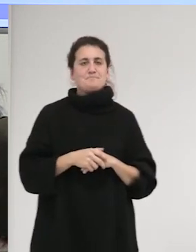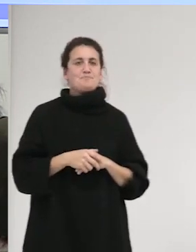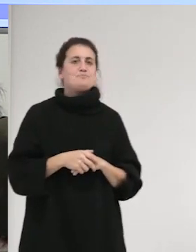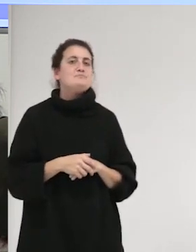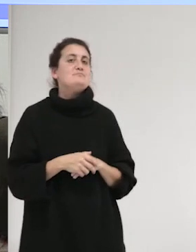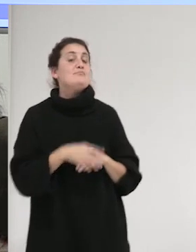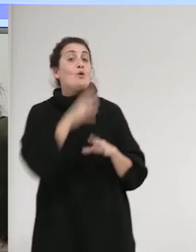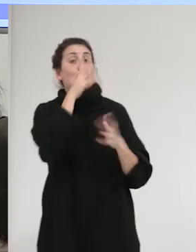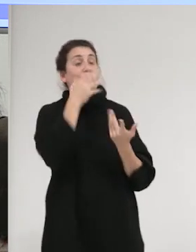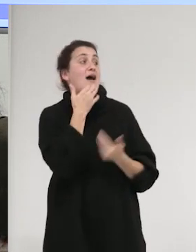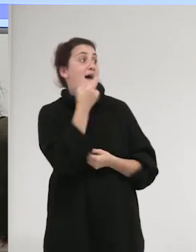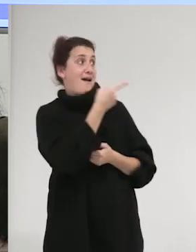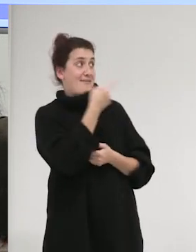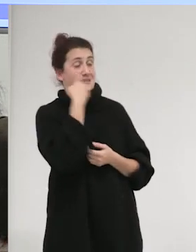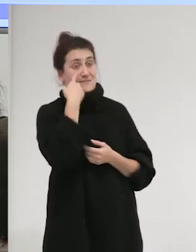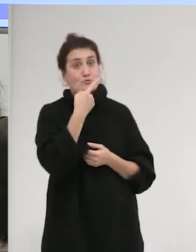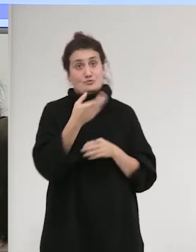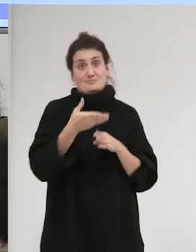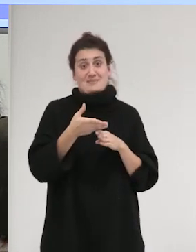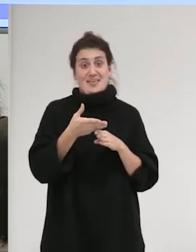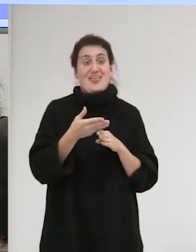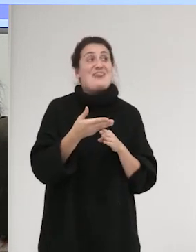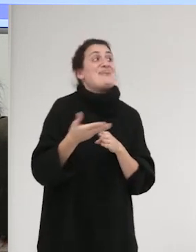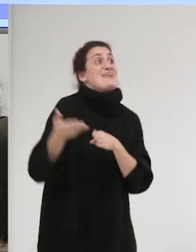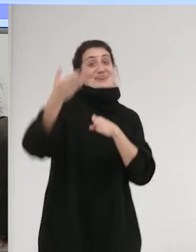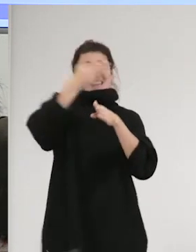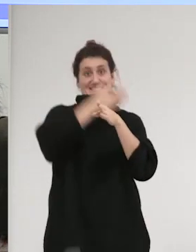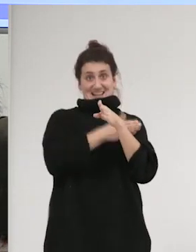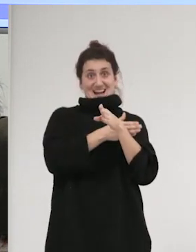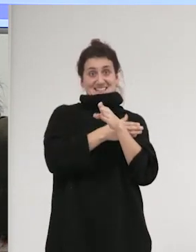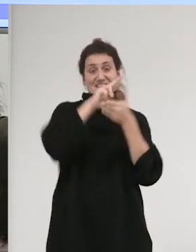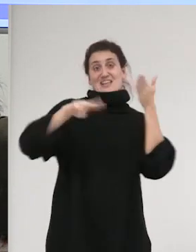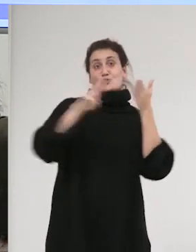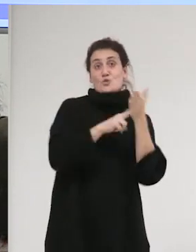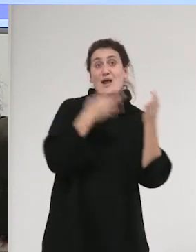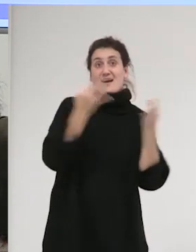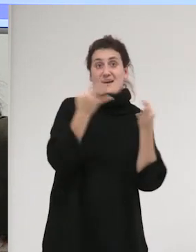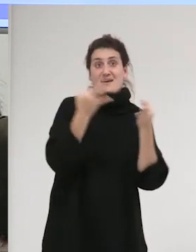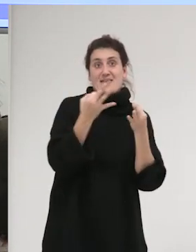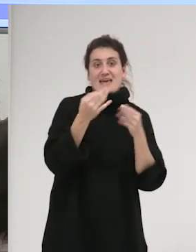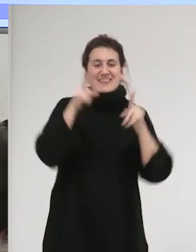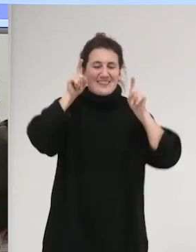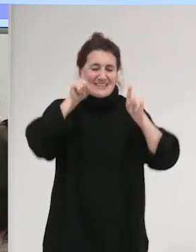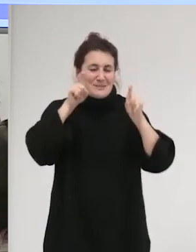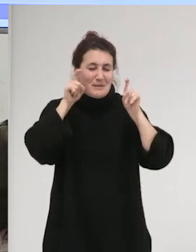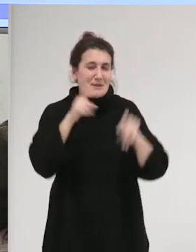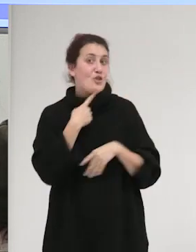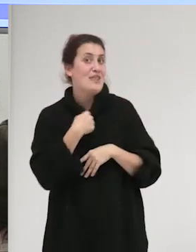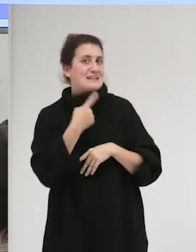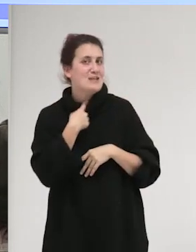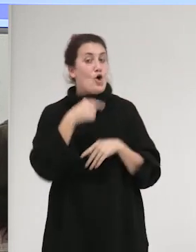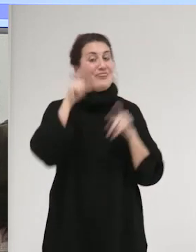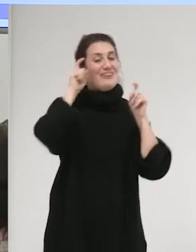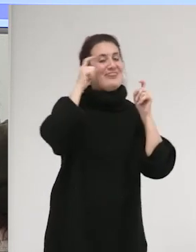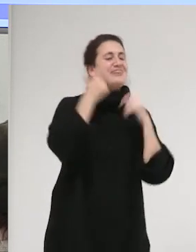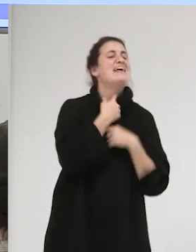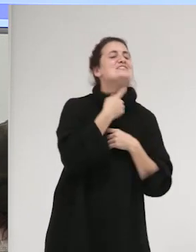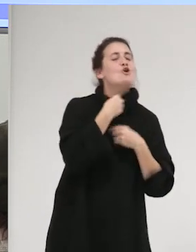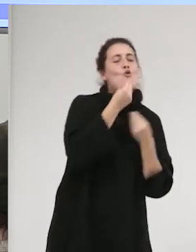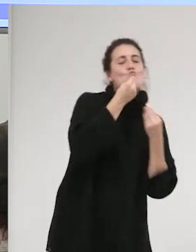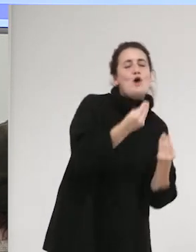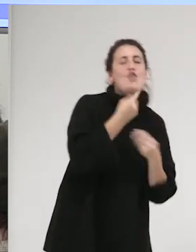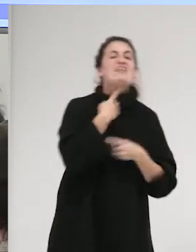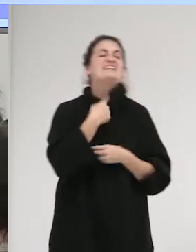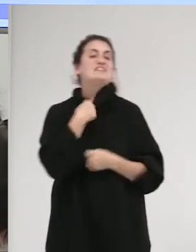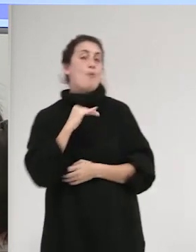aquí vemos también como detrás de la censura lo que hay también es un disciplinamiento del deseo entre deseo bueno, deseo malo.